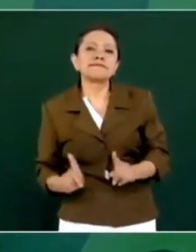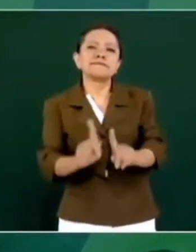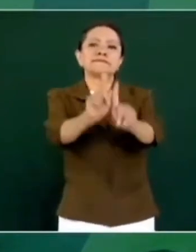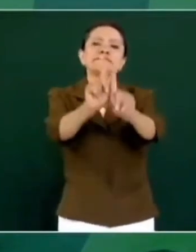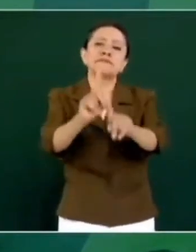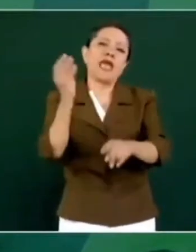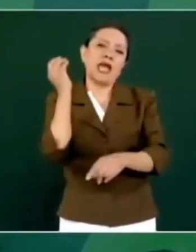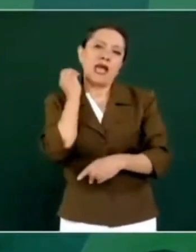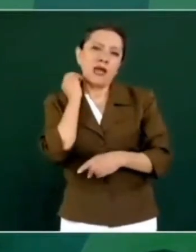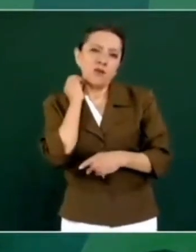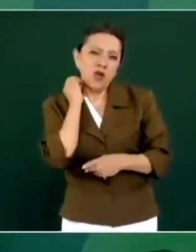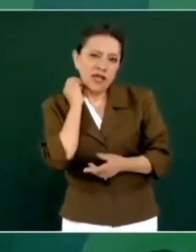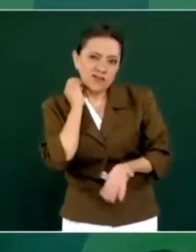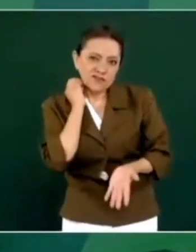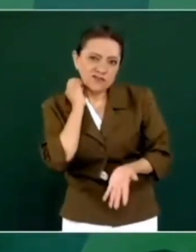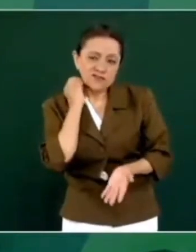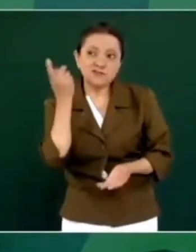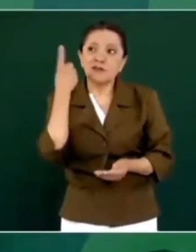reguleyos,